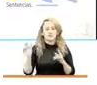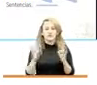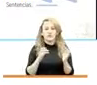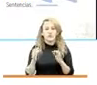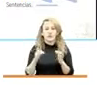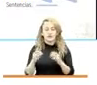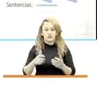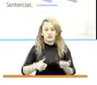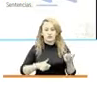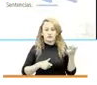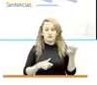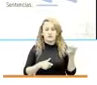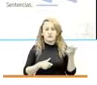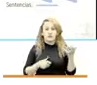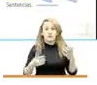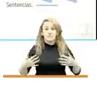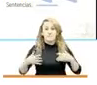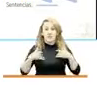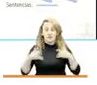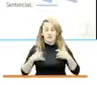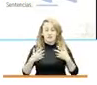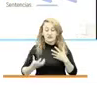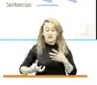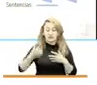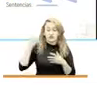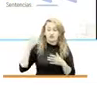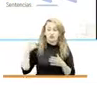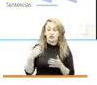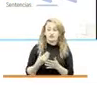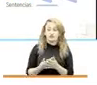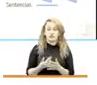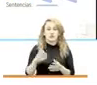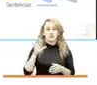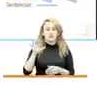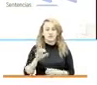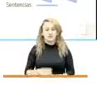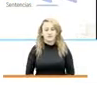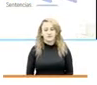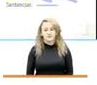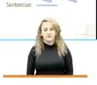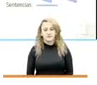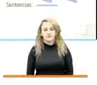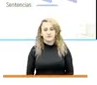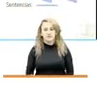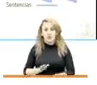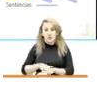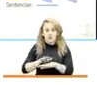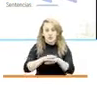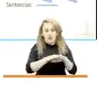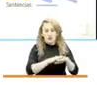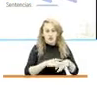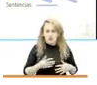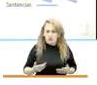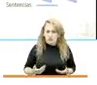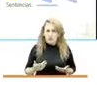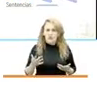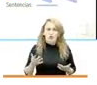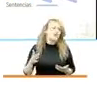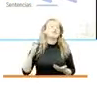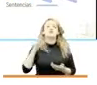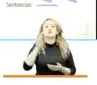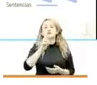víctimas y la historia reciente del país. En esa convocatoria se presentaron 85